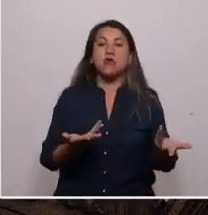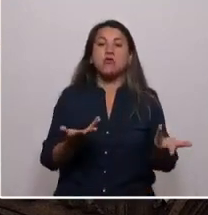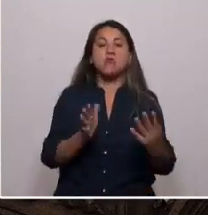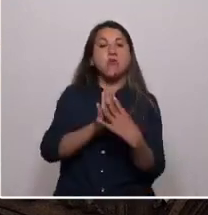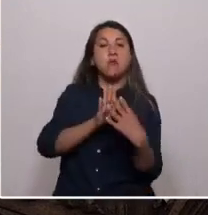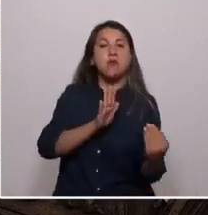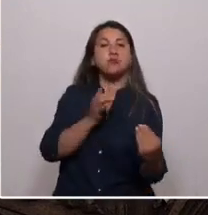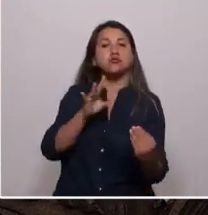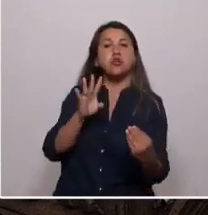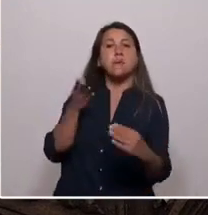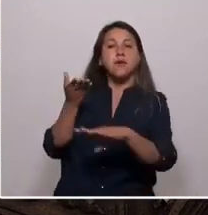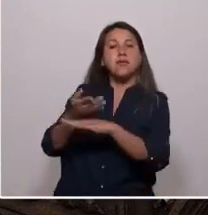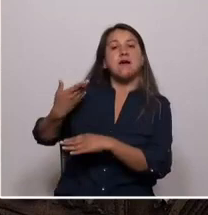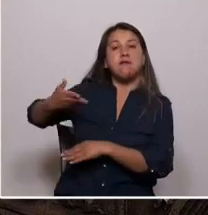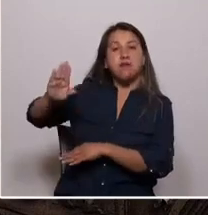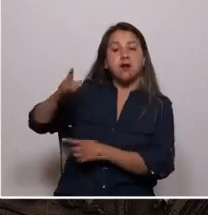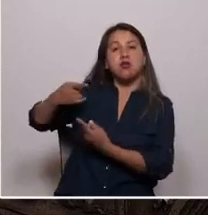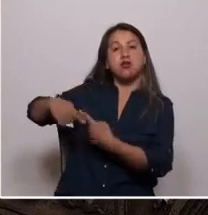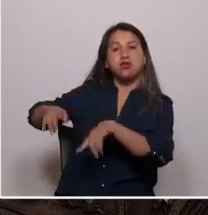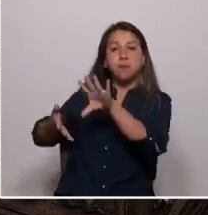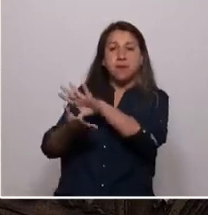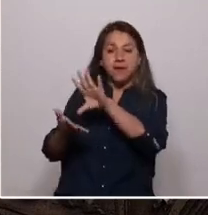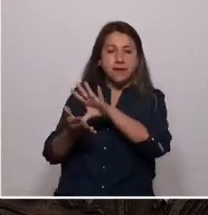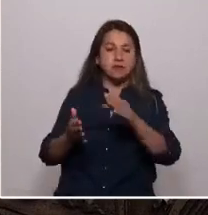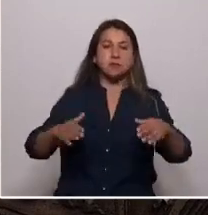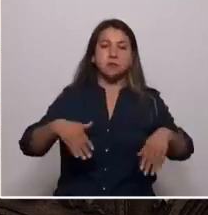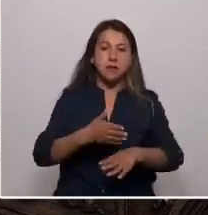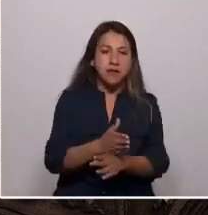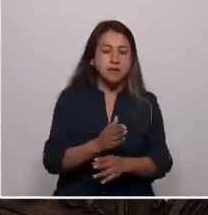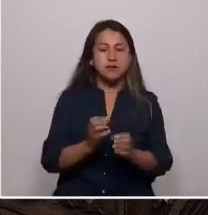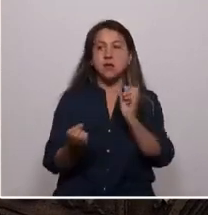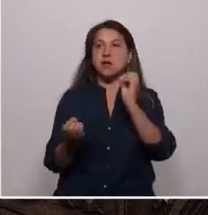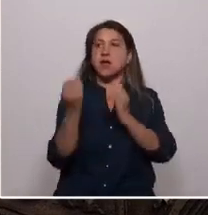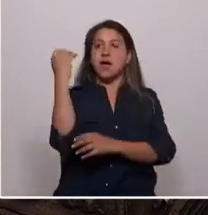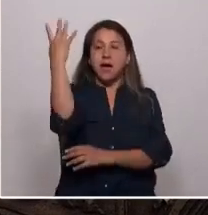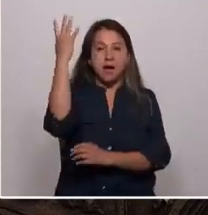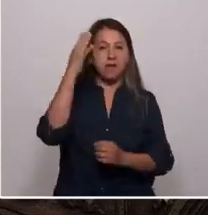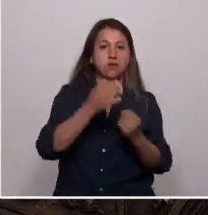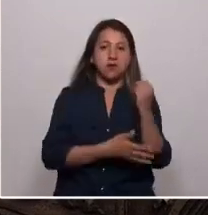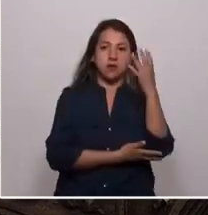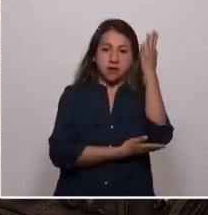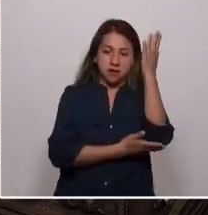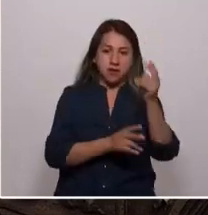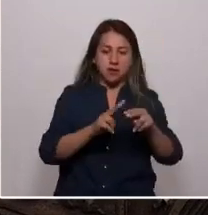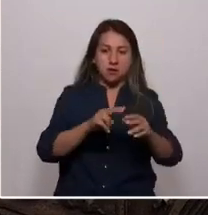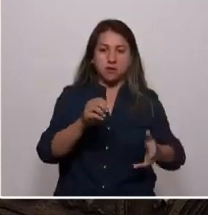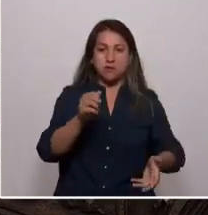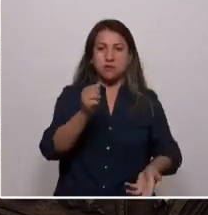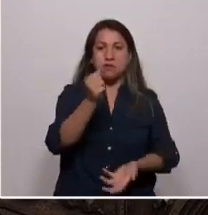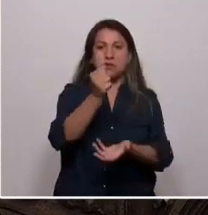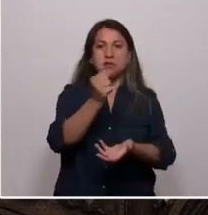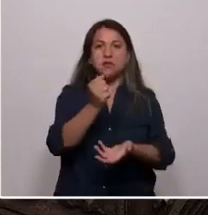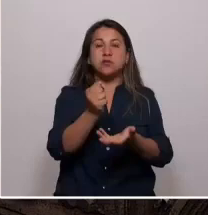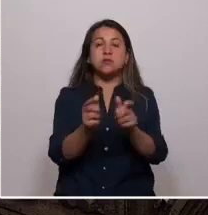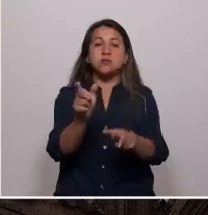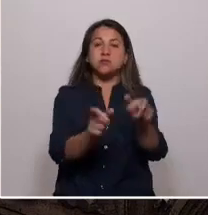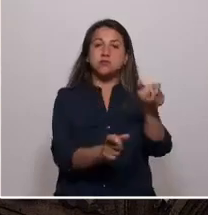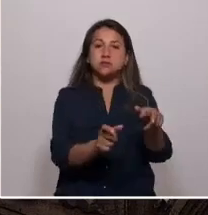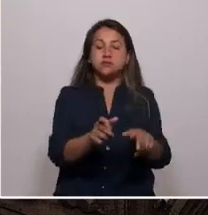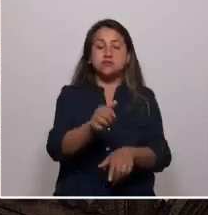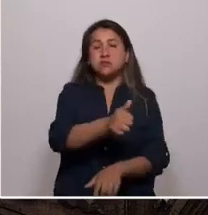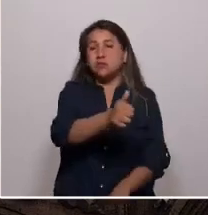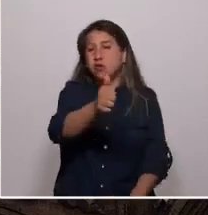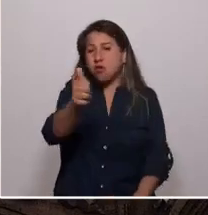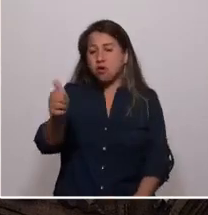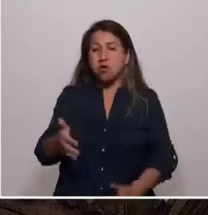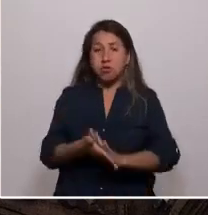extractivista. Tierra, árboles, peces, minerales, fondos de pensiones, personas. Todo,